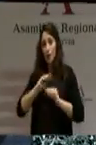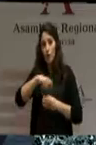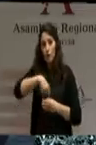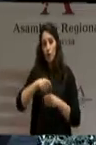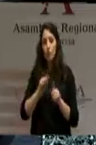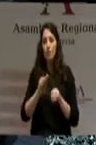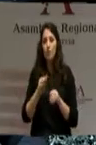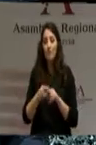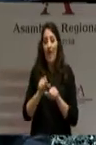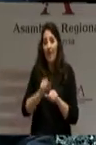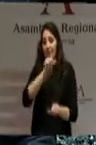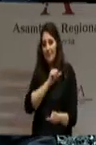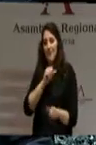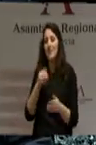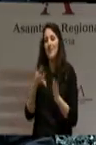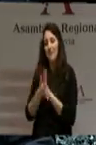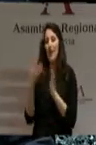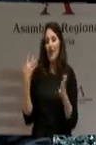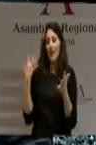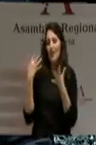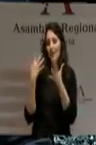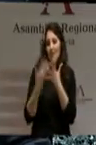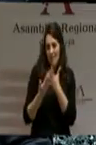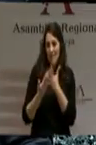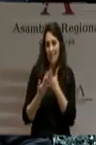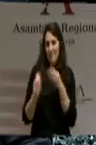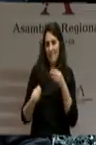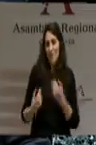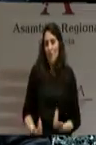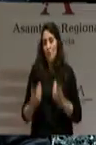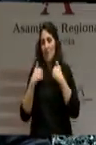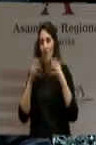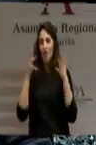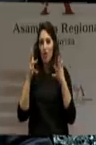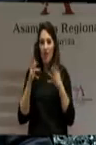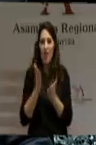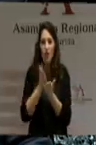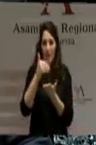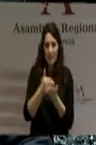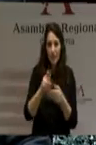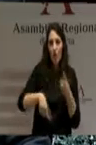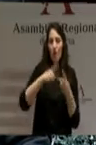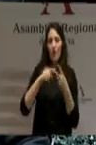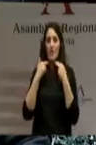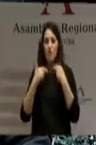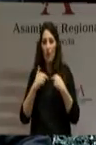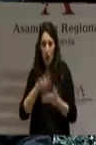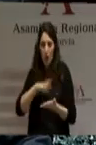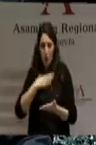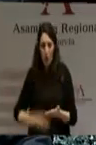trayectoria que ha forjado desde sus responsabilidades como concejal en Torre Pacheco, diputado regional,